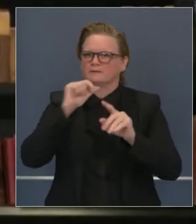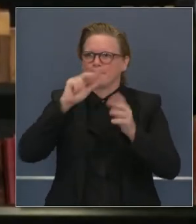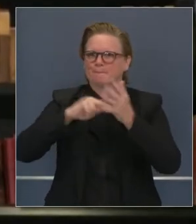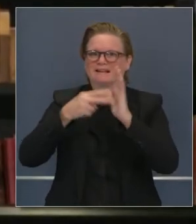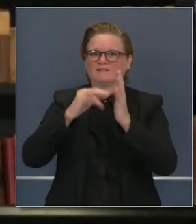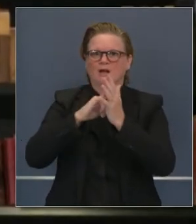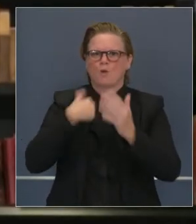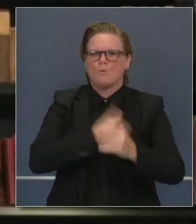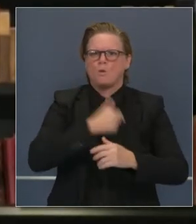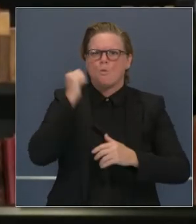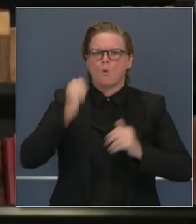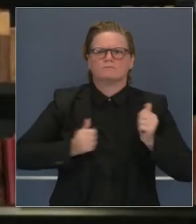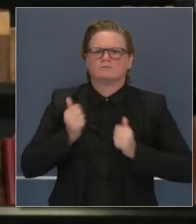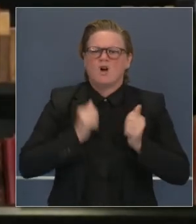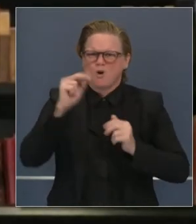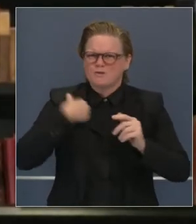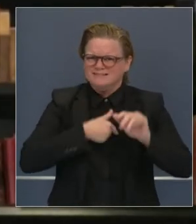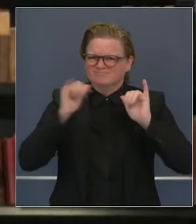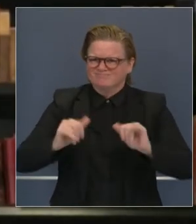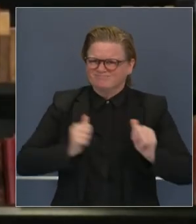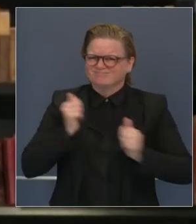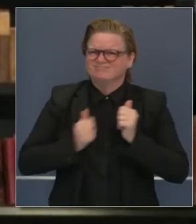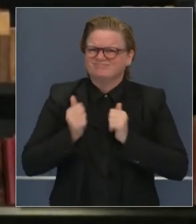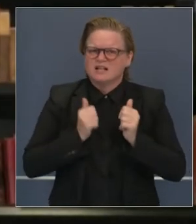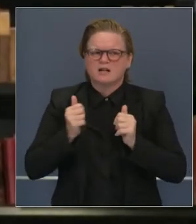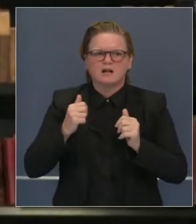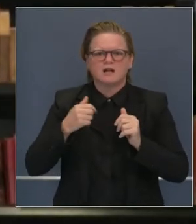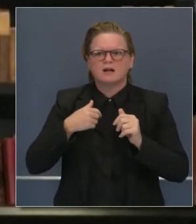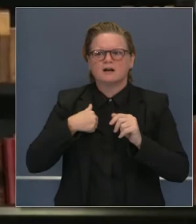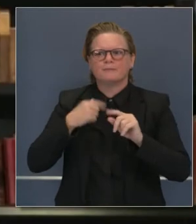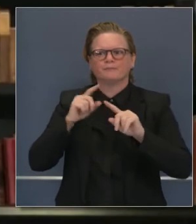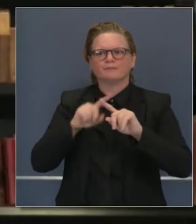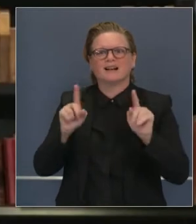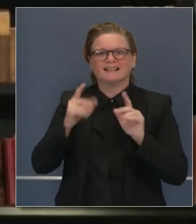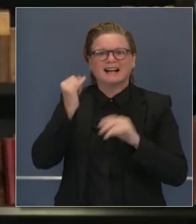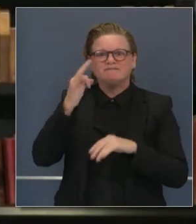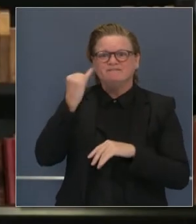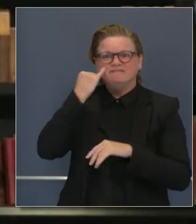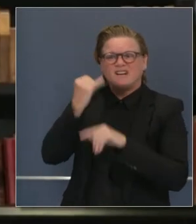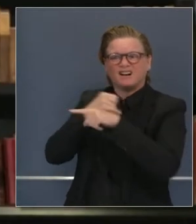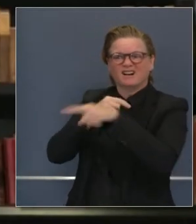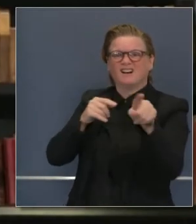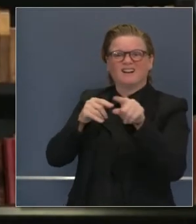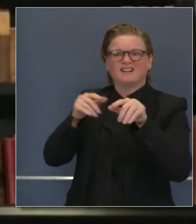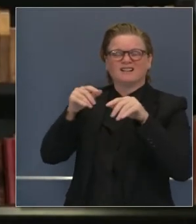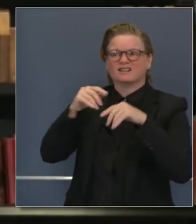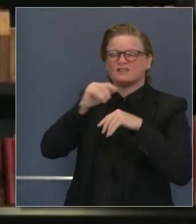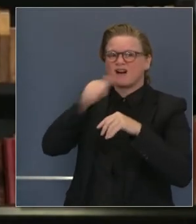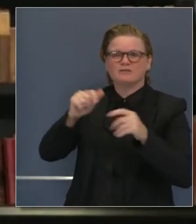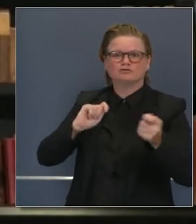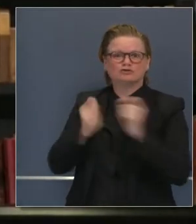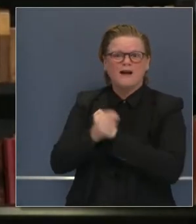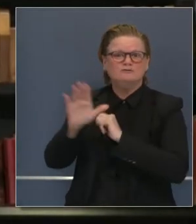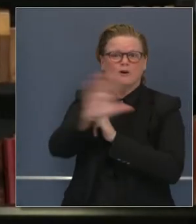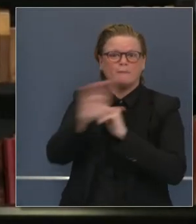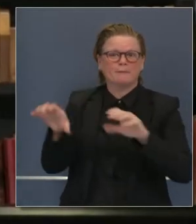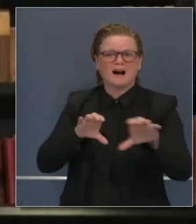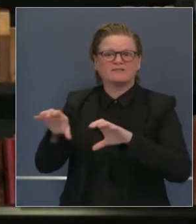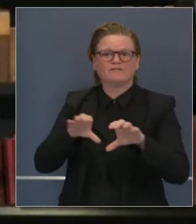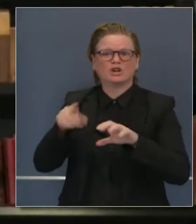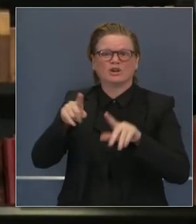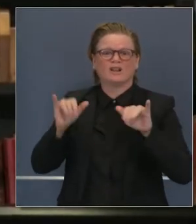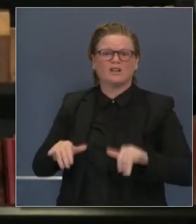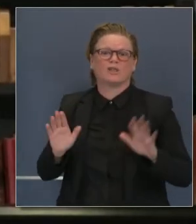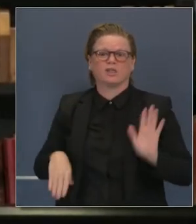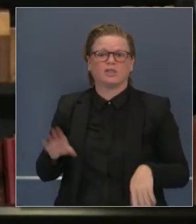no mejoramos los esfuerzos existentes, esto es lo que proyectamos que podría suceder. Así que queremos que el público sepa